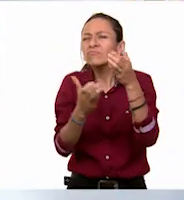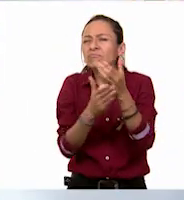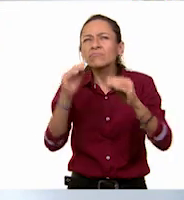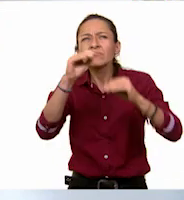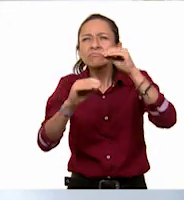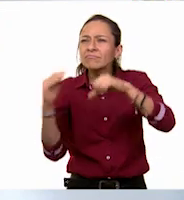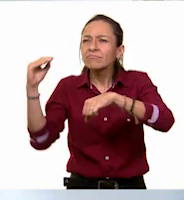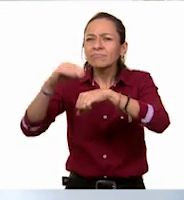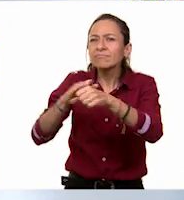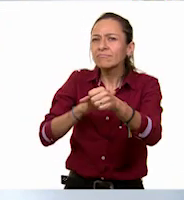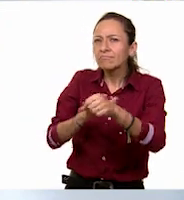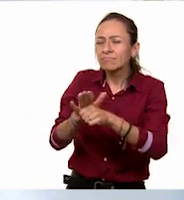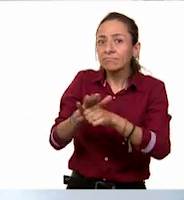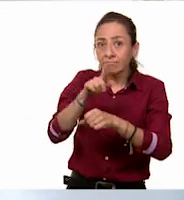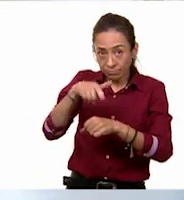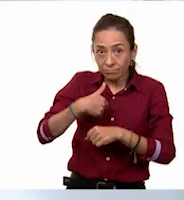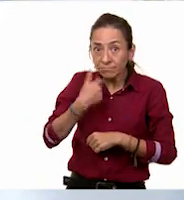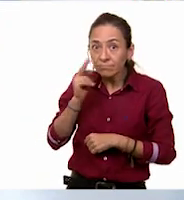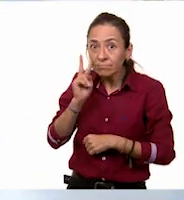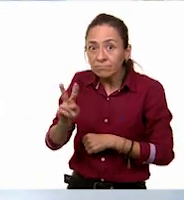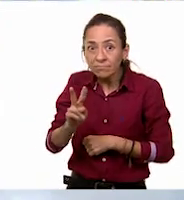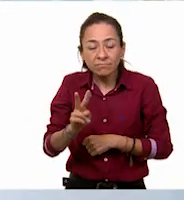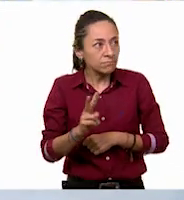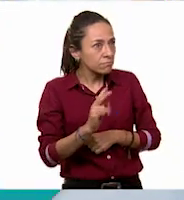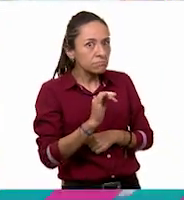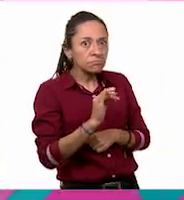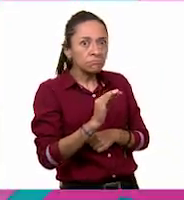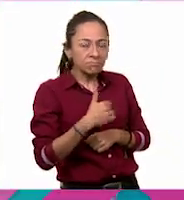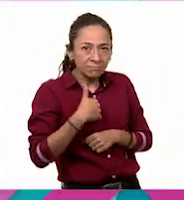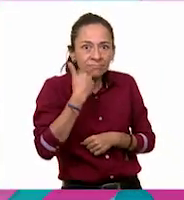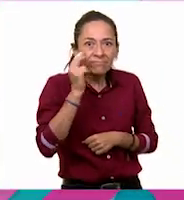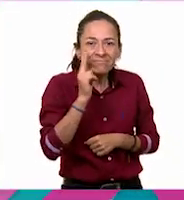quiero ver. Ven, acompáñame. ¿Qué cosas se eligieron? Vamos a ver. el río.